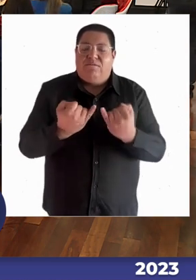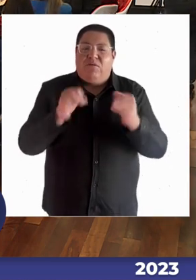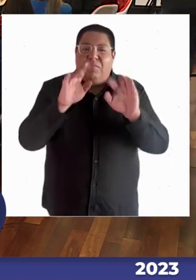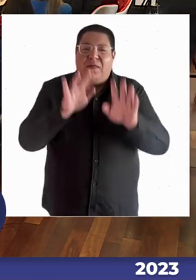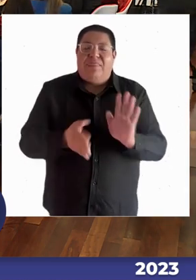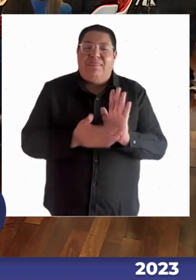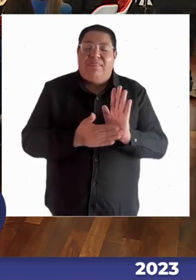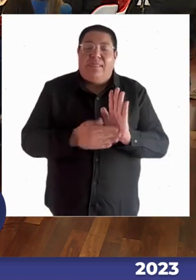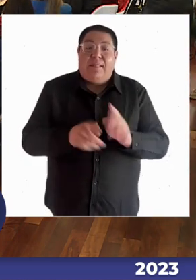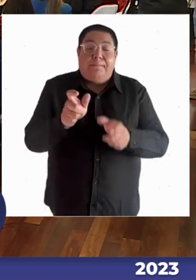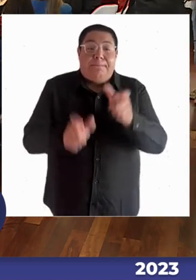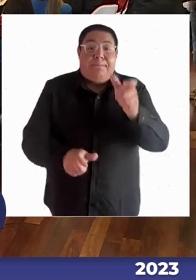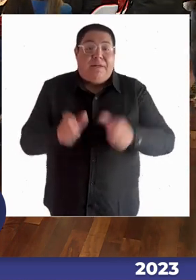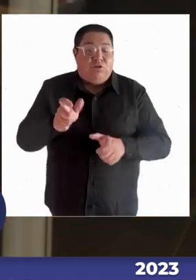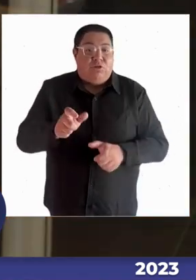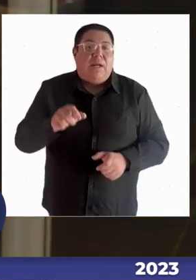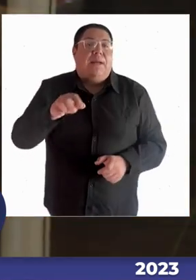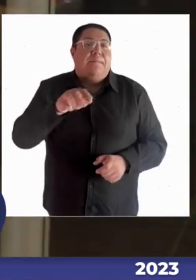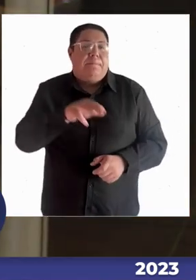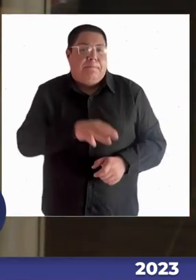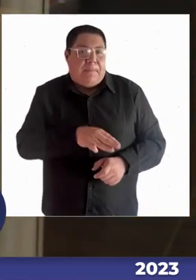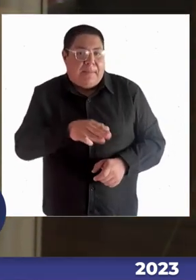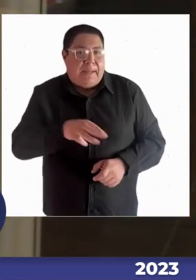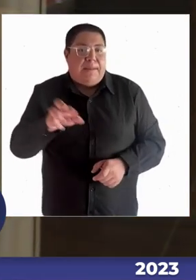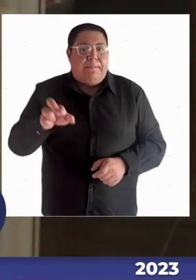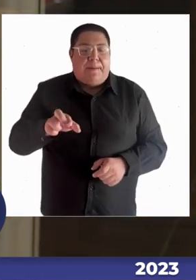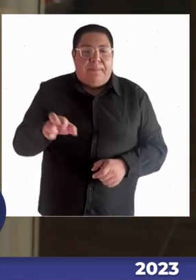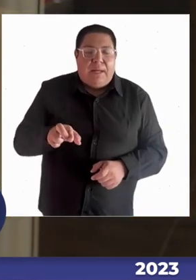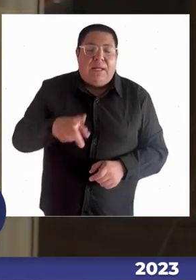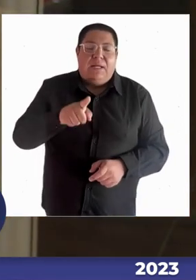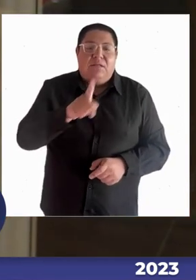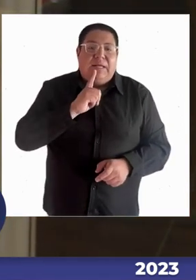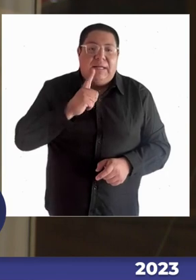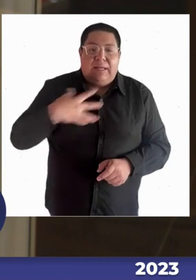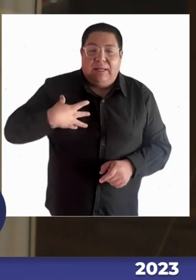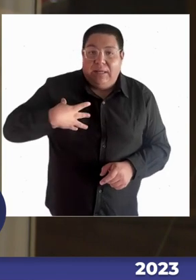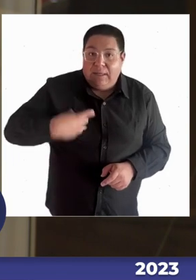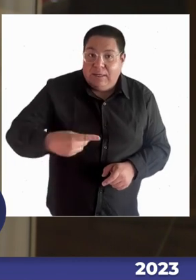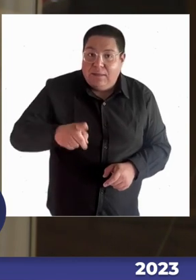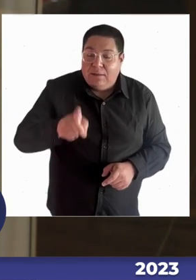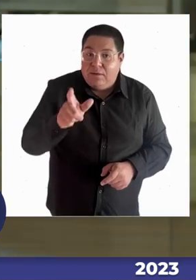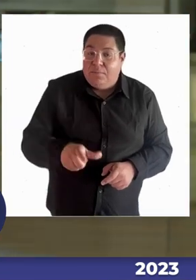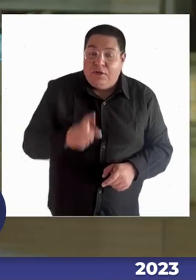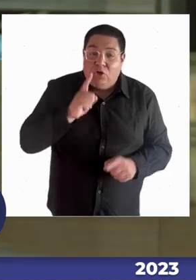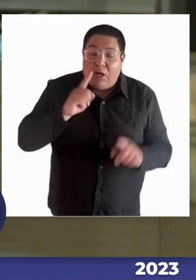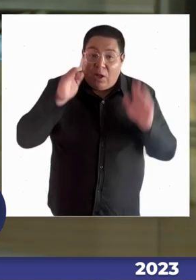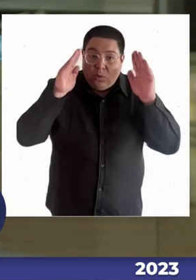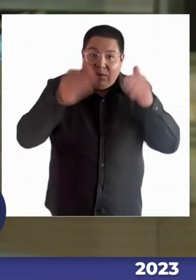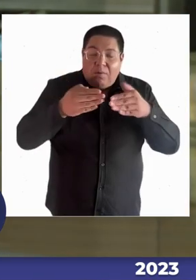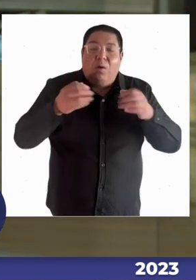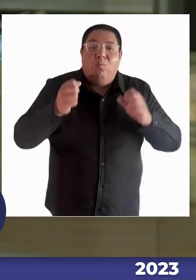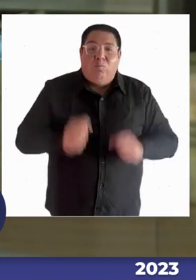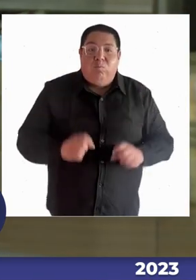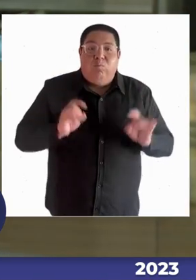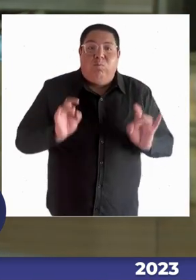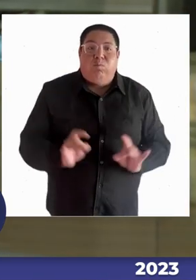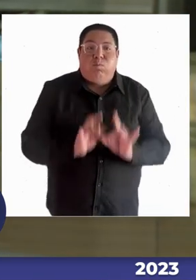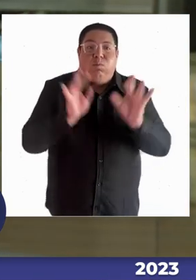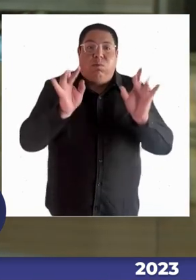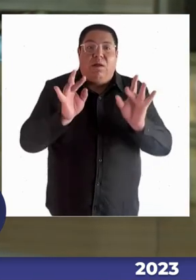que las mamás, papás que tengan hijos específicamente de personas con autismo, pueden salir a hacer algún tipo de